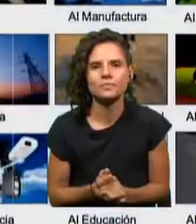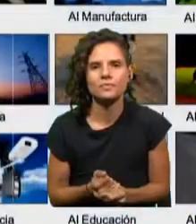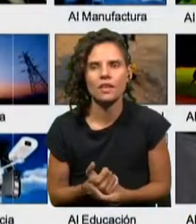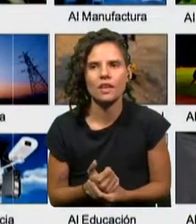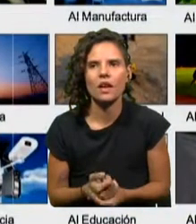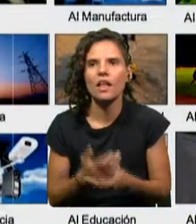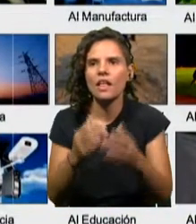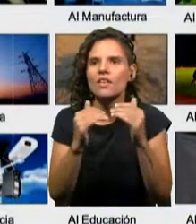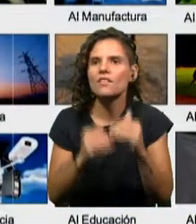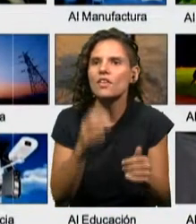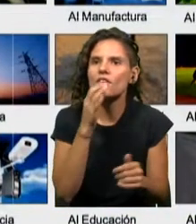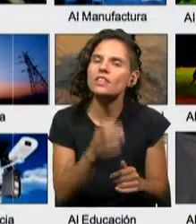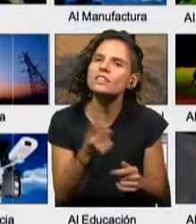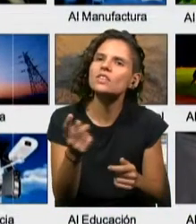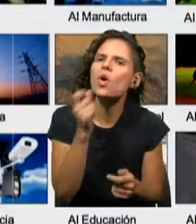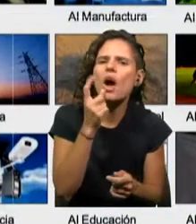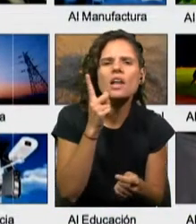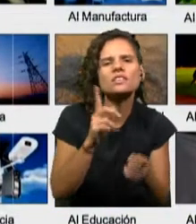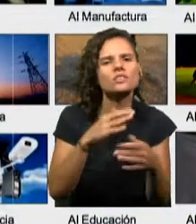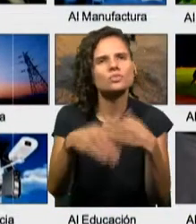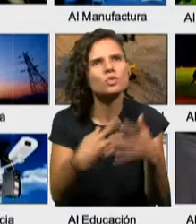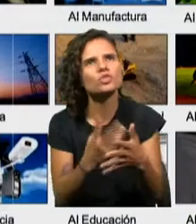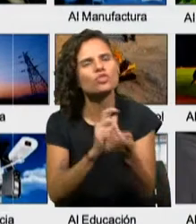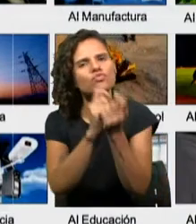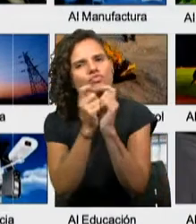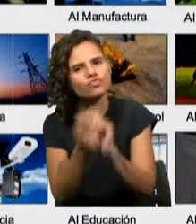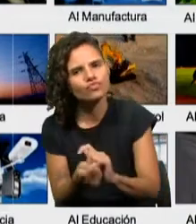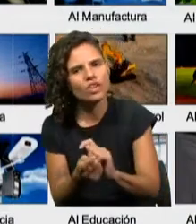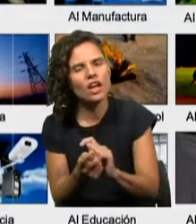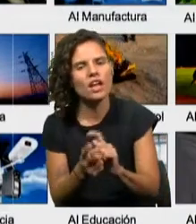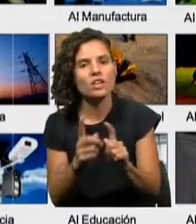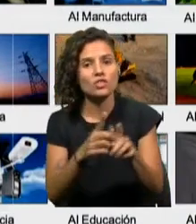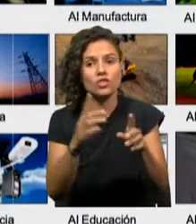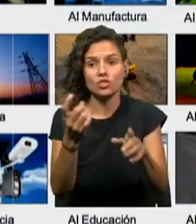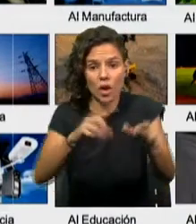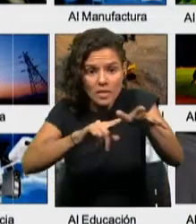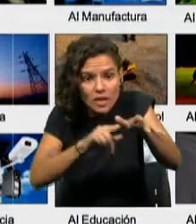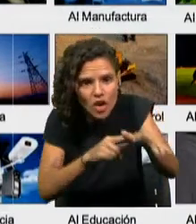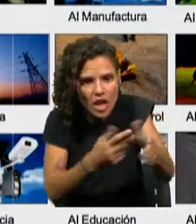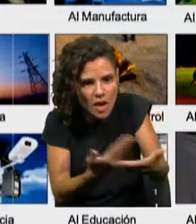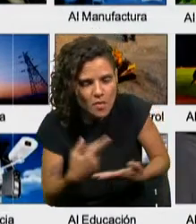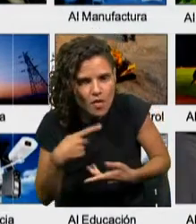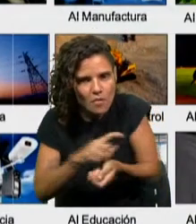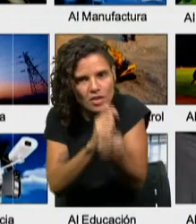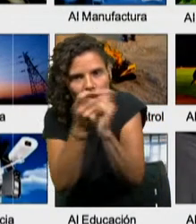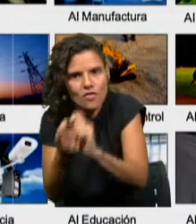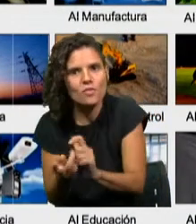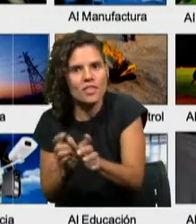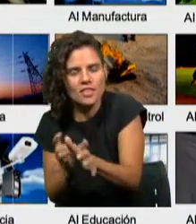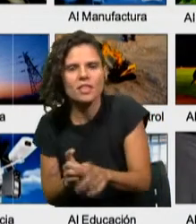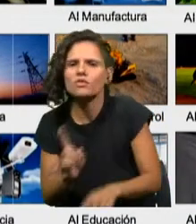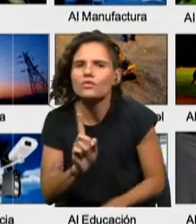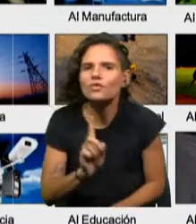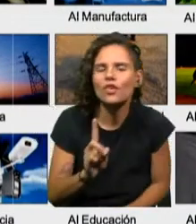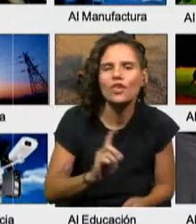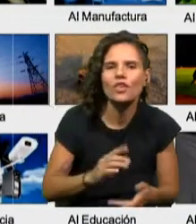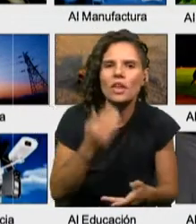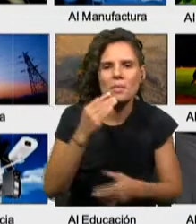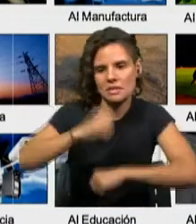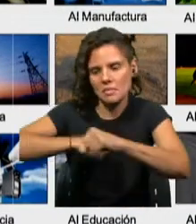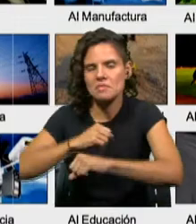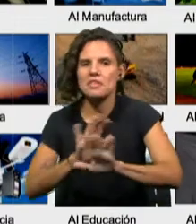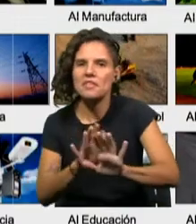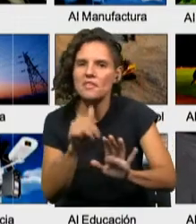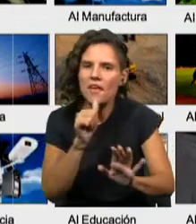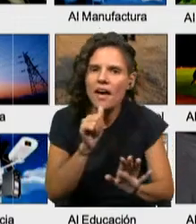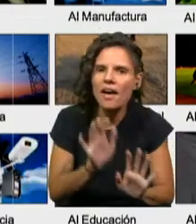un proceso de transformación digital. No es sólo tecnología, no es sólo proceso ni negocio. Es la conjunción y el habilitamiento